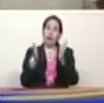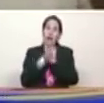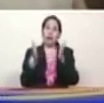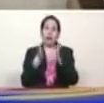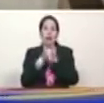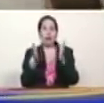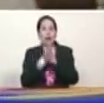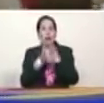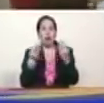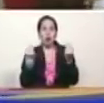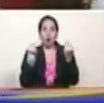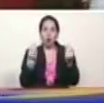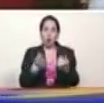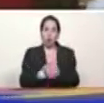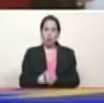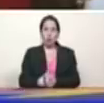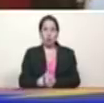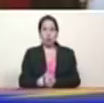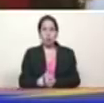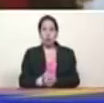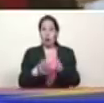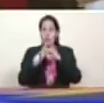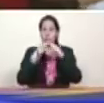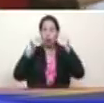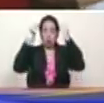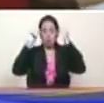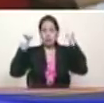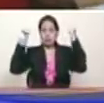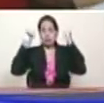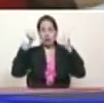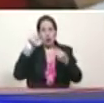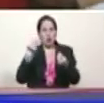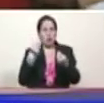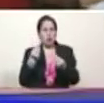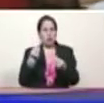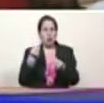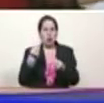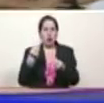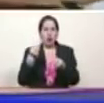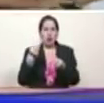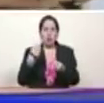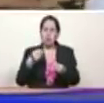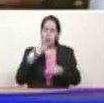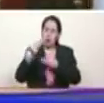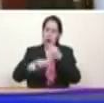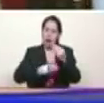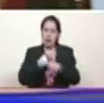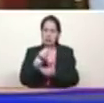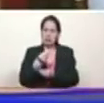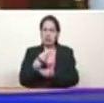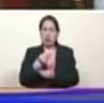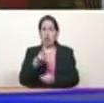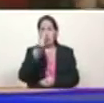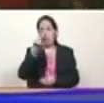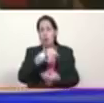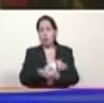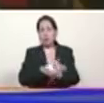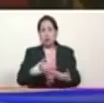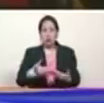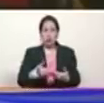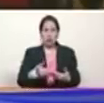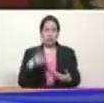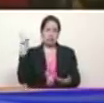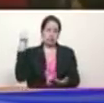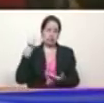milicianas próximo 13 de abril el día nacional del miliciano vamos a juramentar los 2 millones vamos a llegar a la